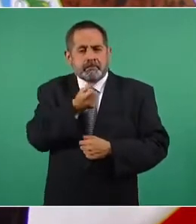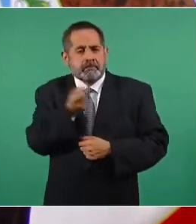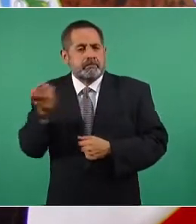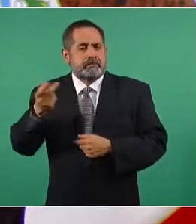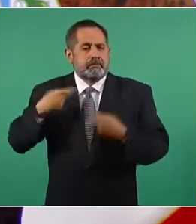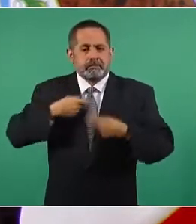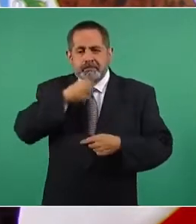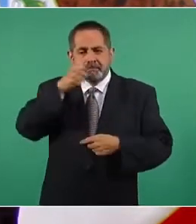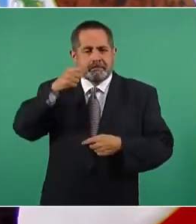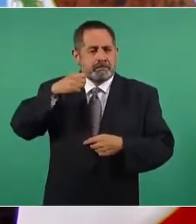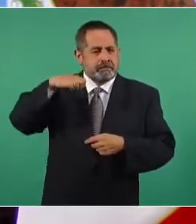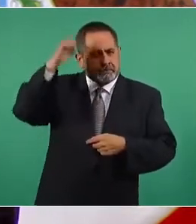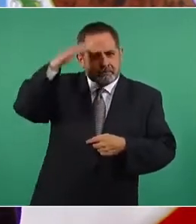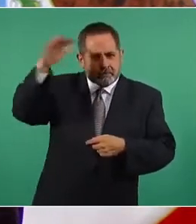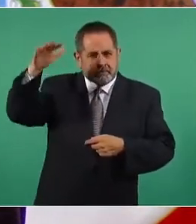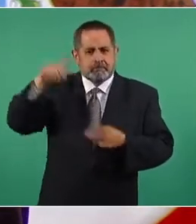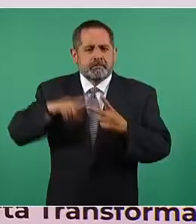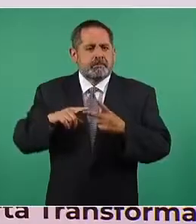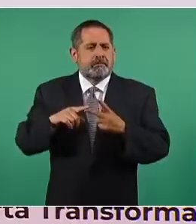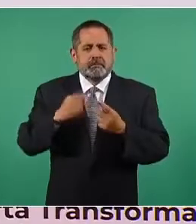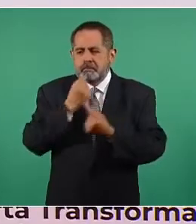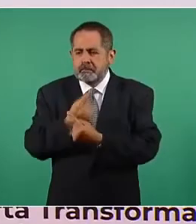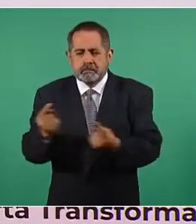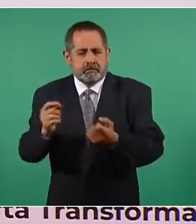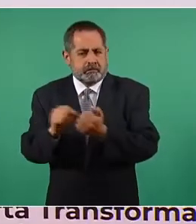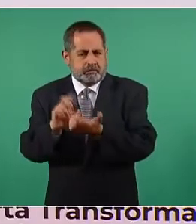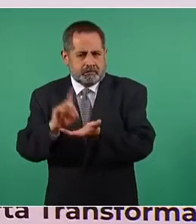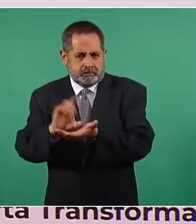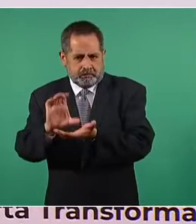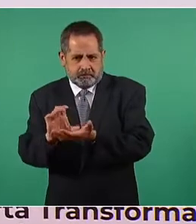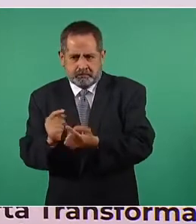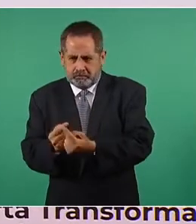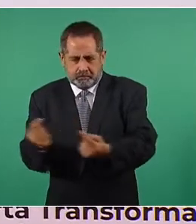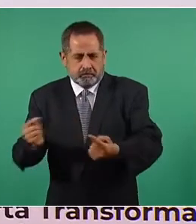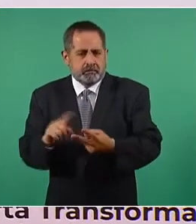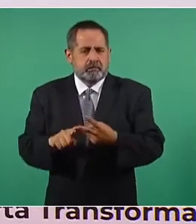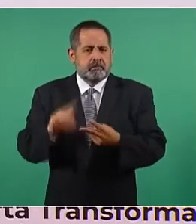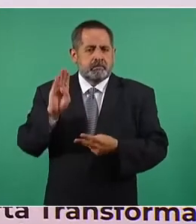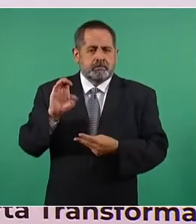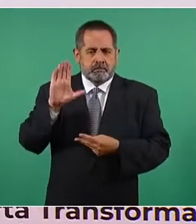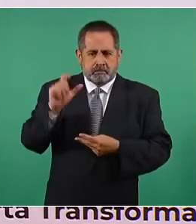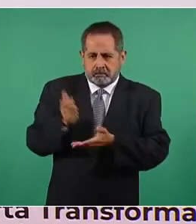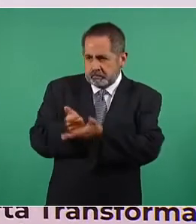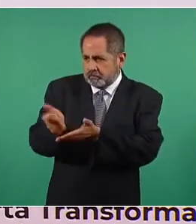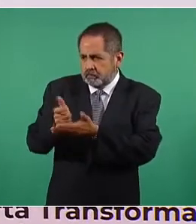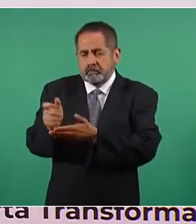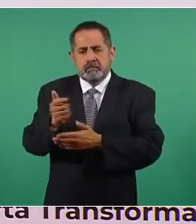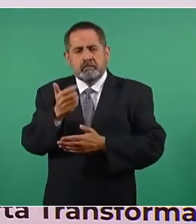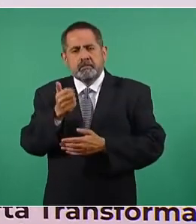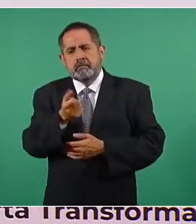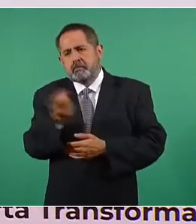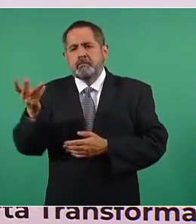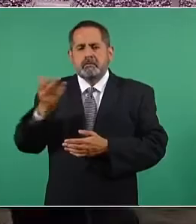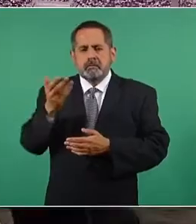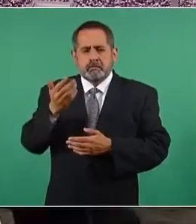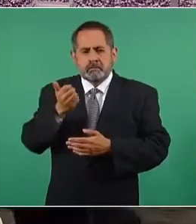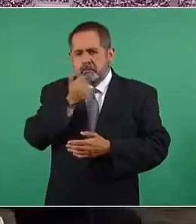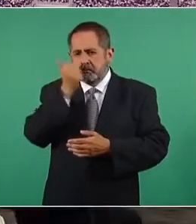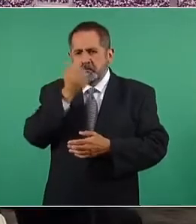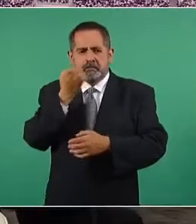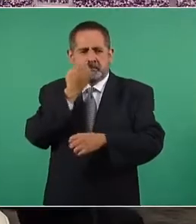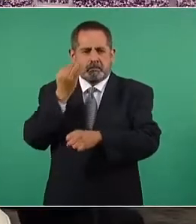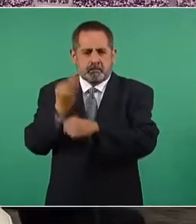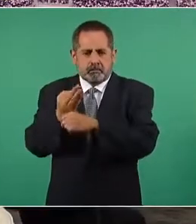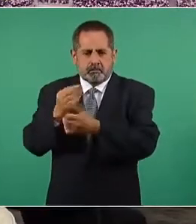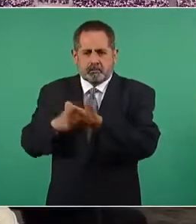a las niñas y niños con discapacidad, las becas para estudiantes de familias pobres,